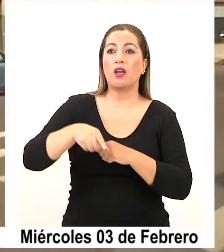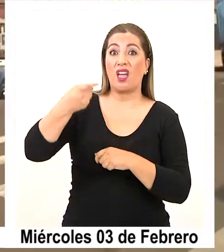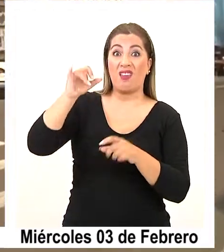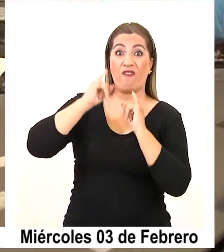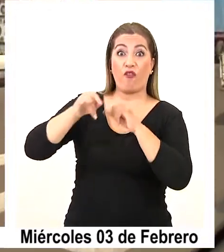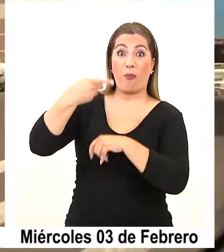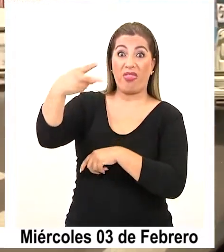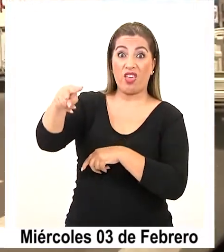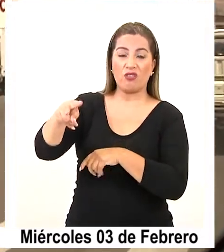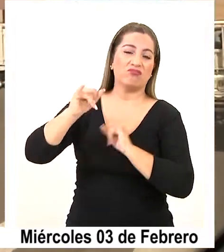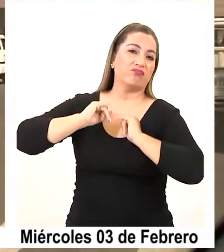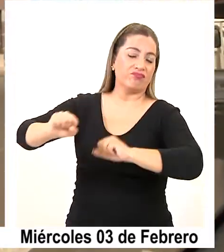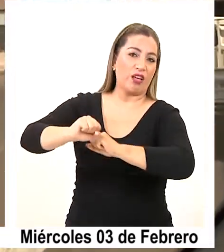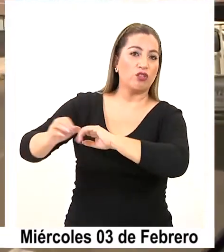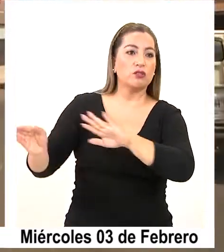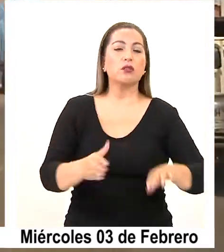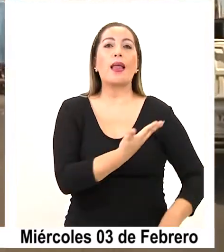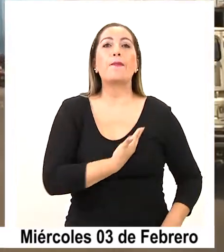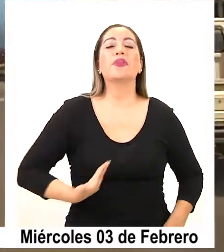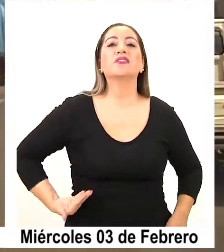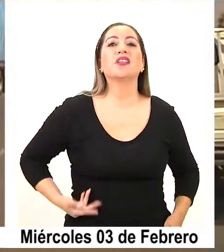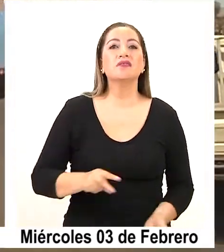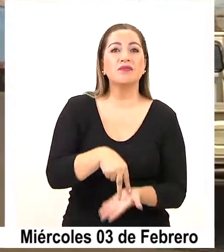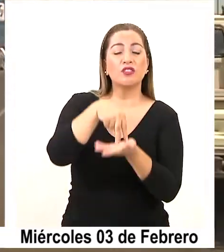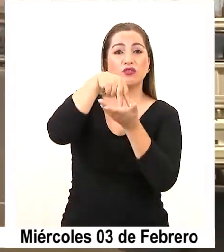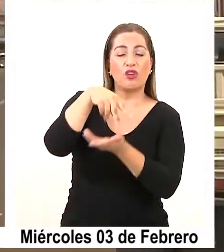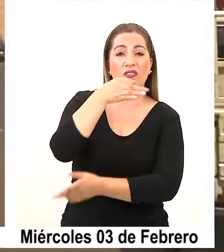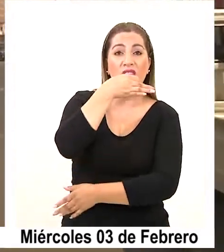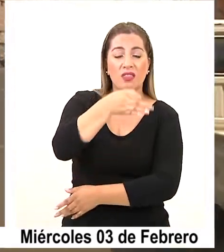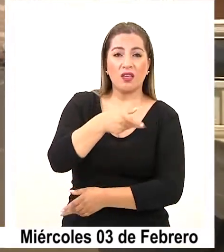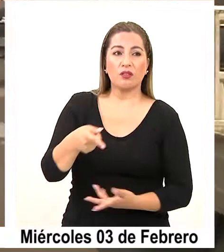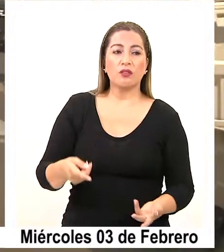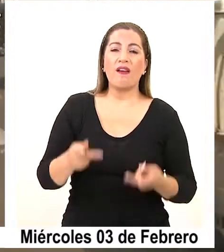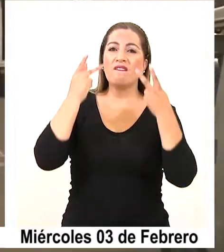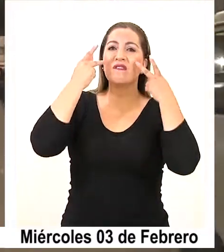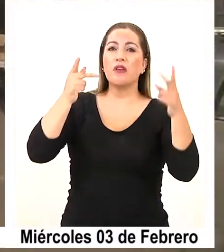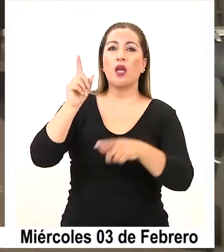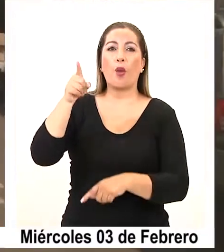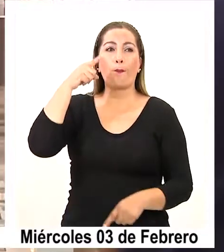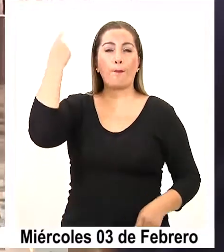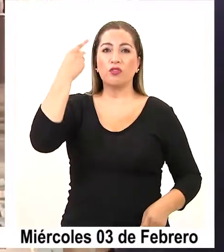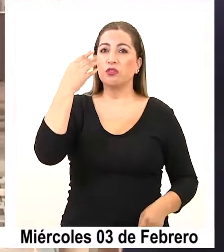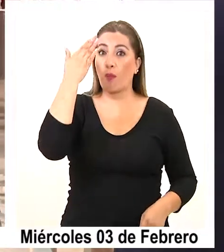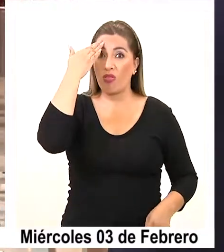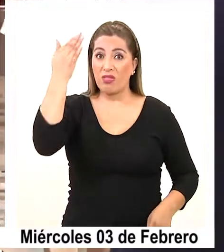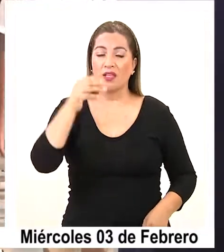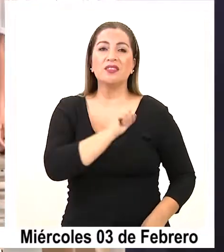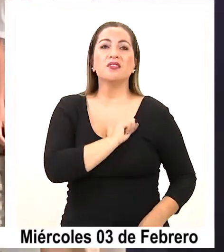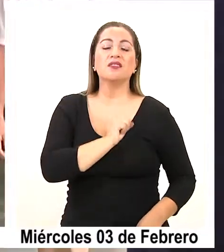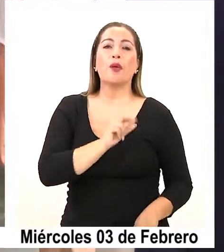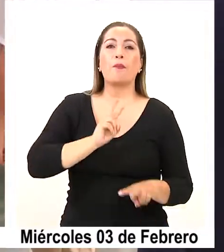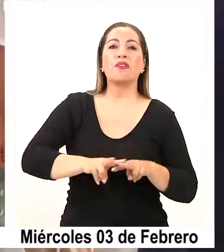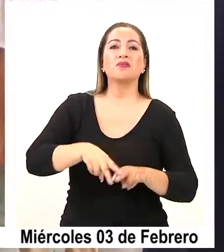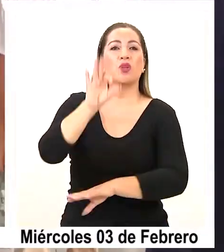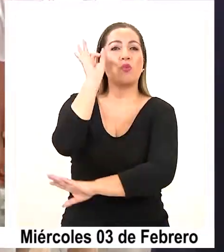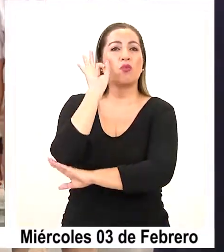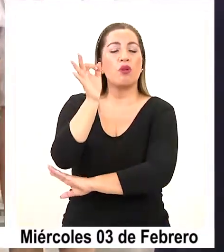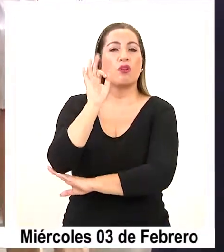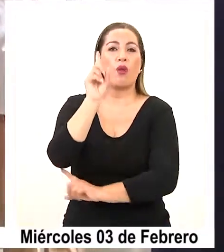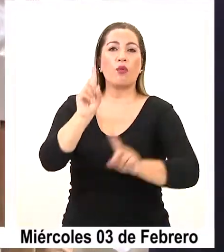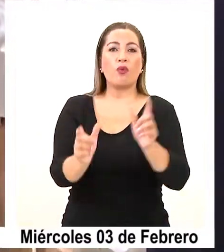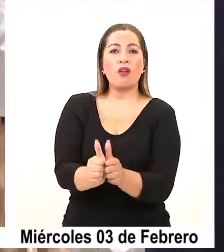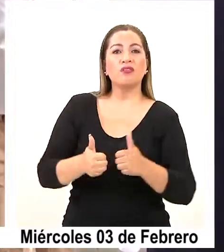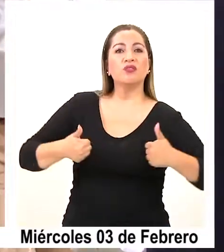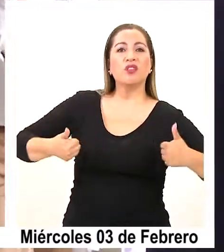informe. Por su parte, el presidente del directorio de zona franca señaló que viajará en los próximos días a Santiago para sostener reuniones con las